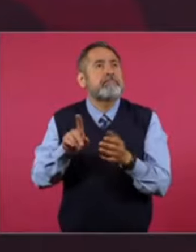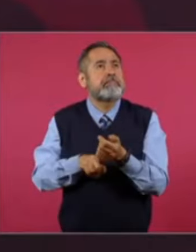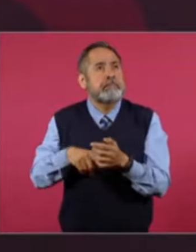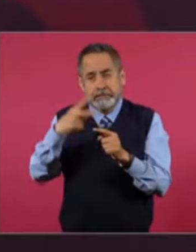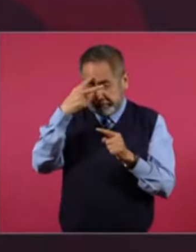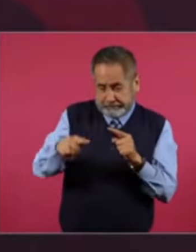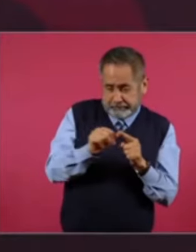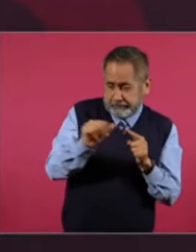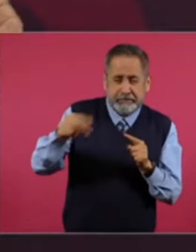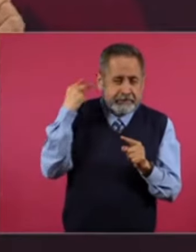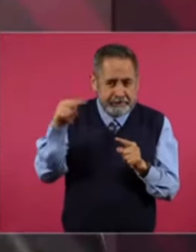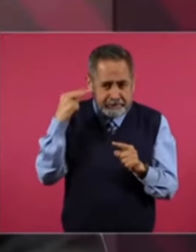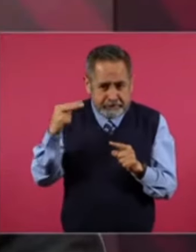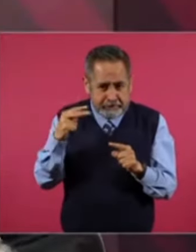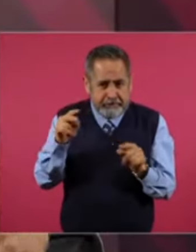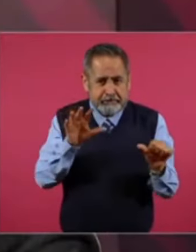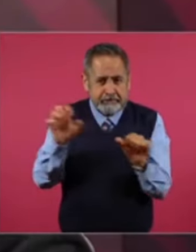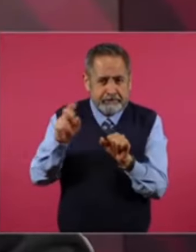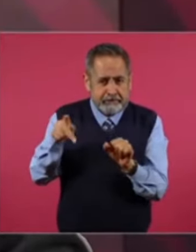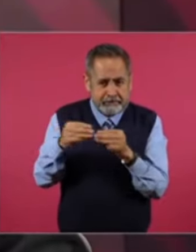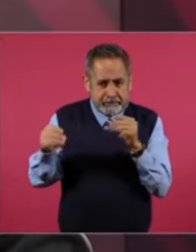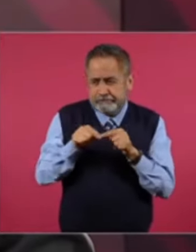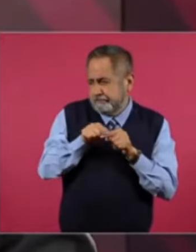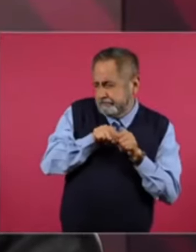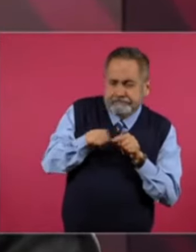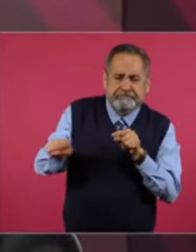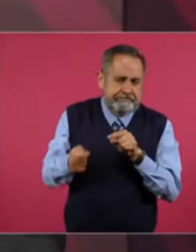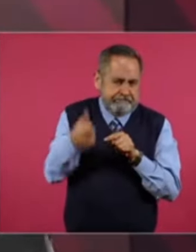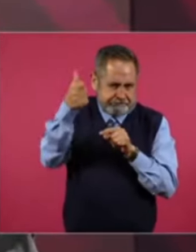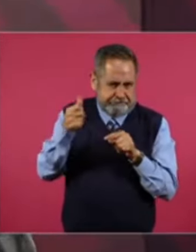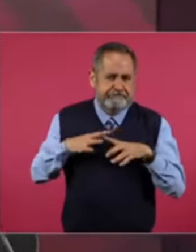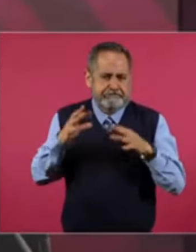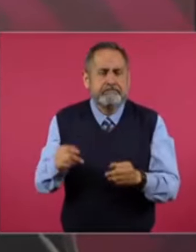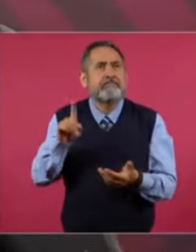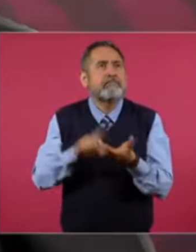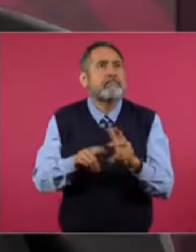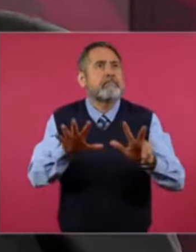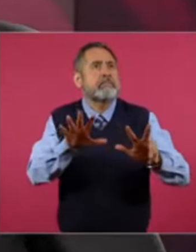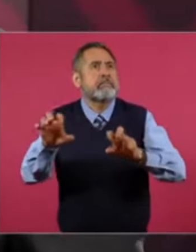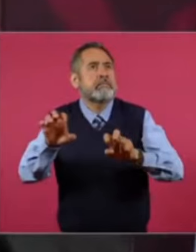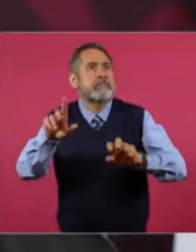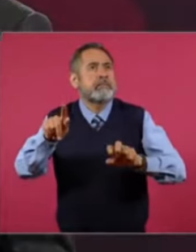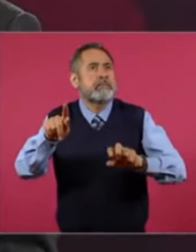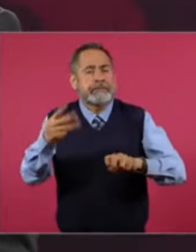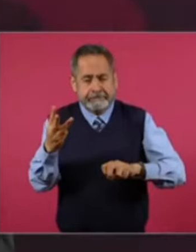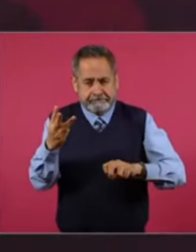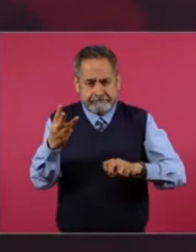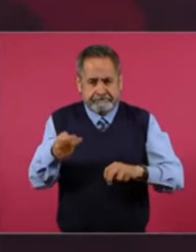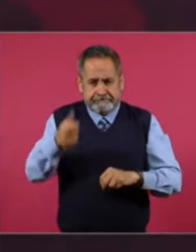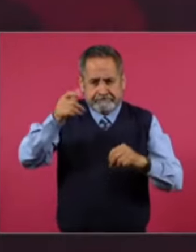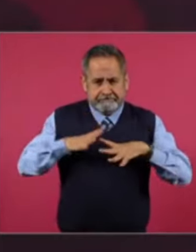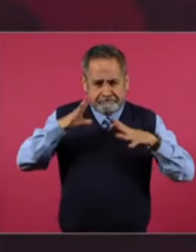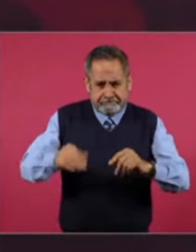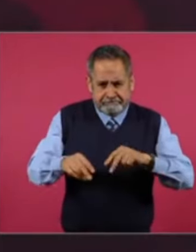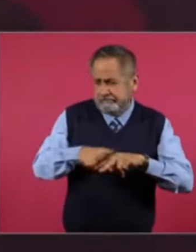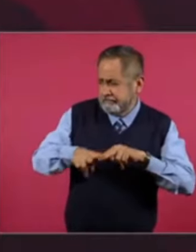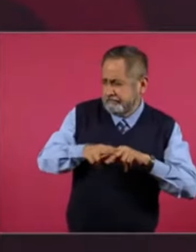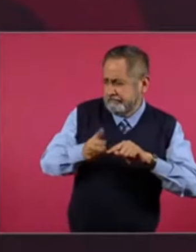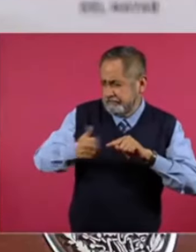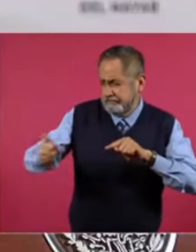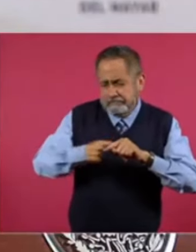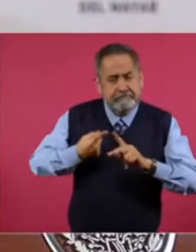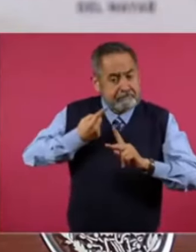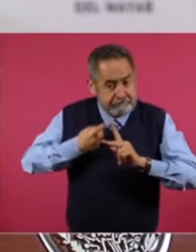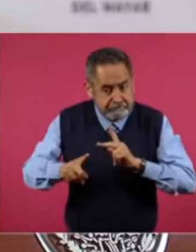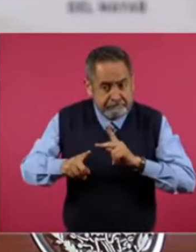de México. A Veracruz. Seiscientos kilómetros. se inauguró. En mil ochocientos setenta y tres. Y a partir de ahí.